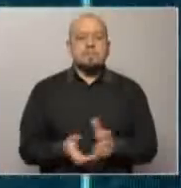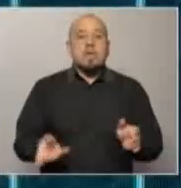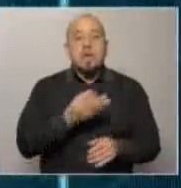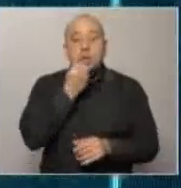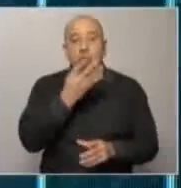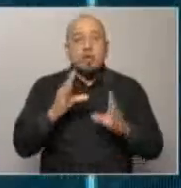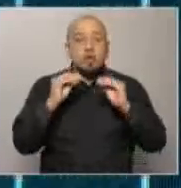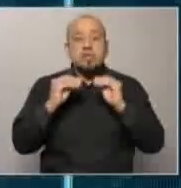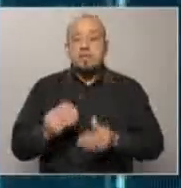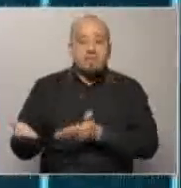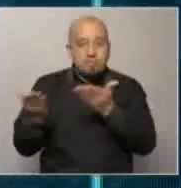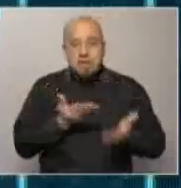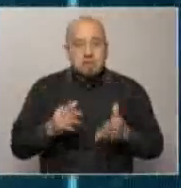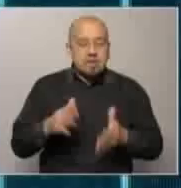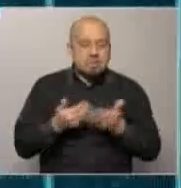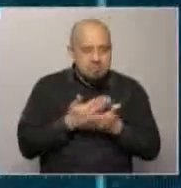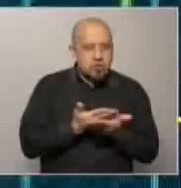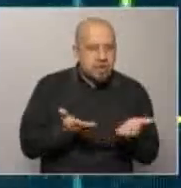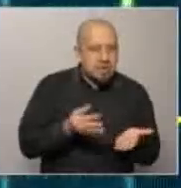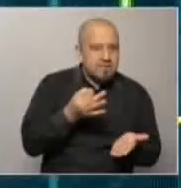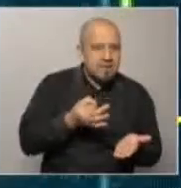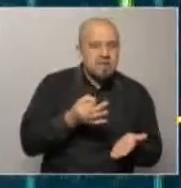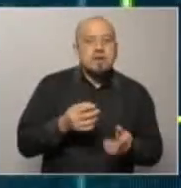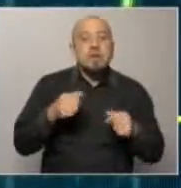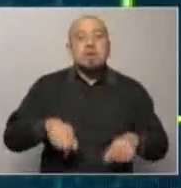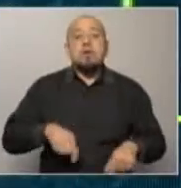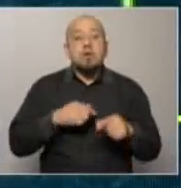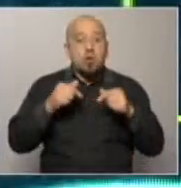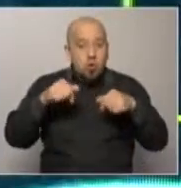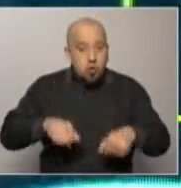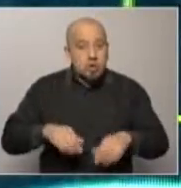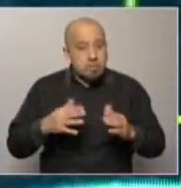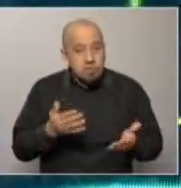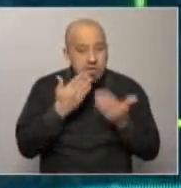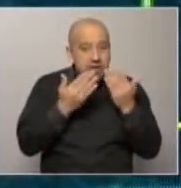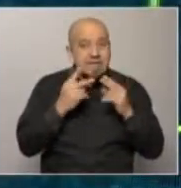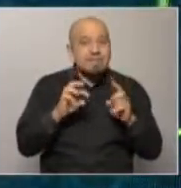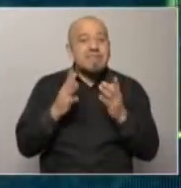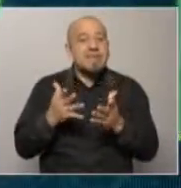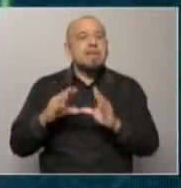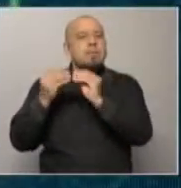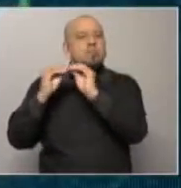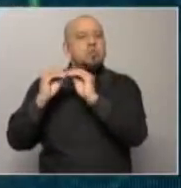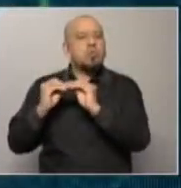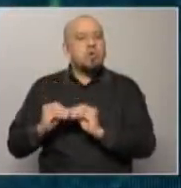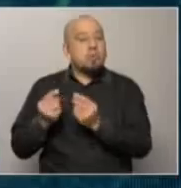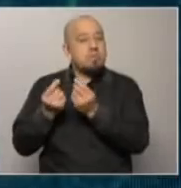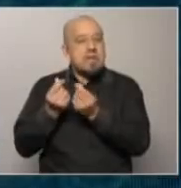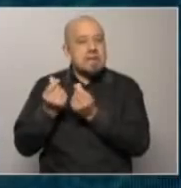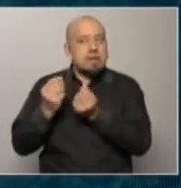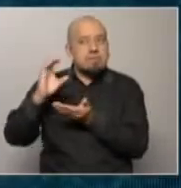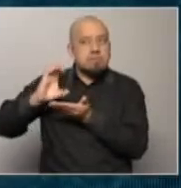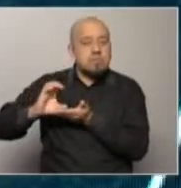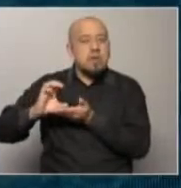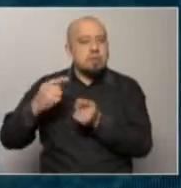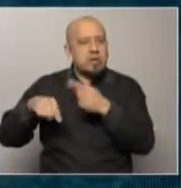Buenas noches, bienvenidos a La Letra Chica. Como ya les habíamos anunciado, en el programa de hoy vamos a tratar el tema del presupuesto. Pero antes de meternos en el